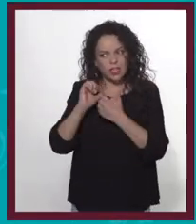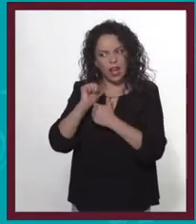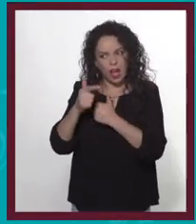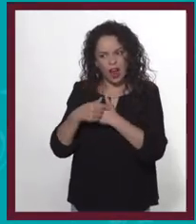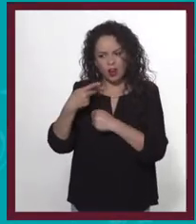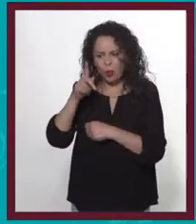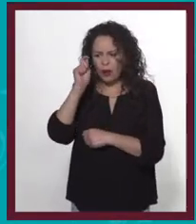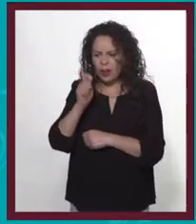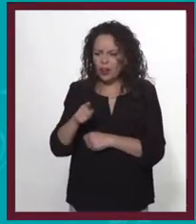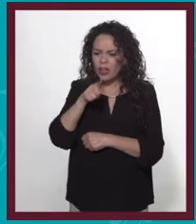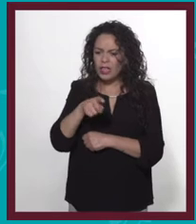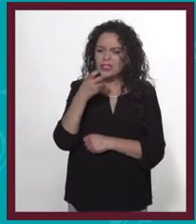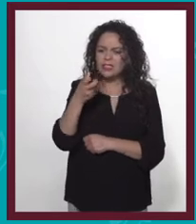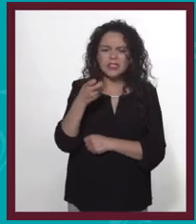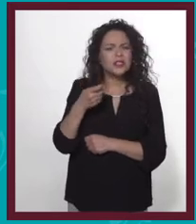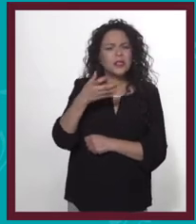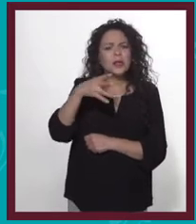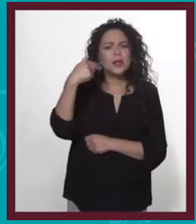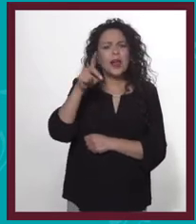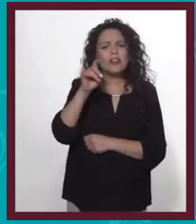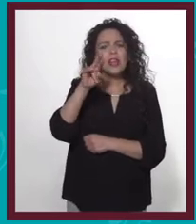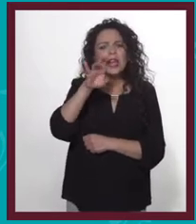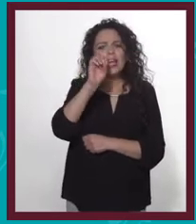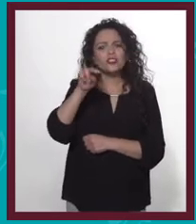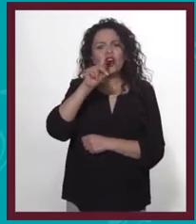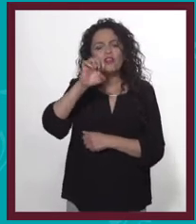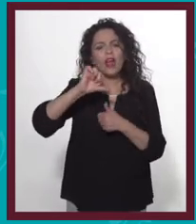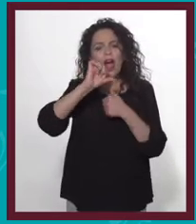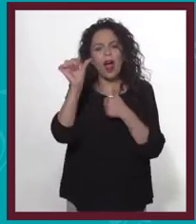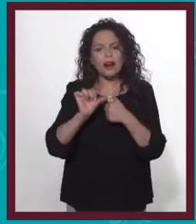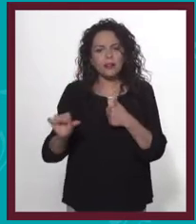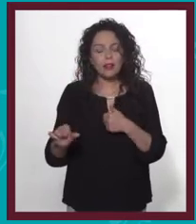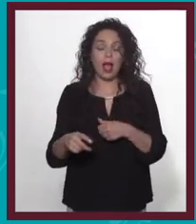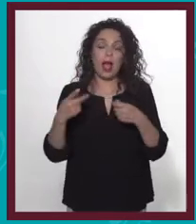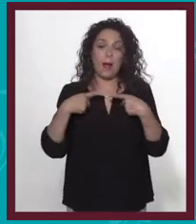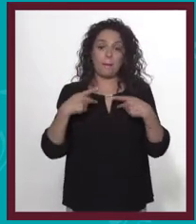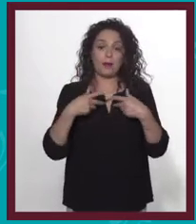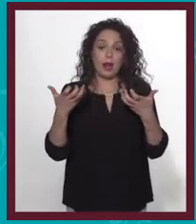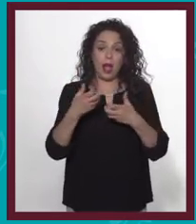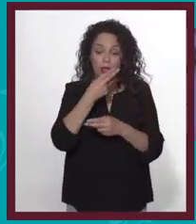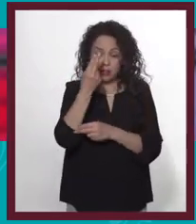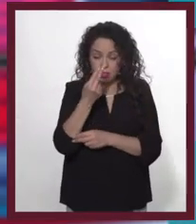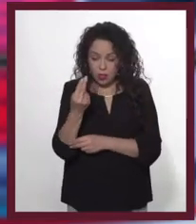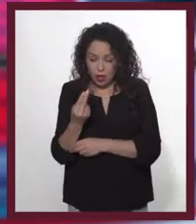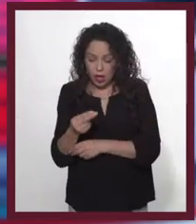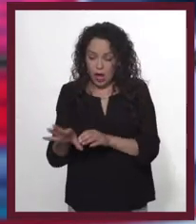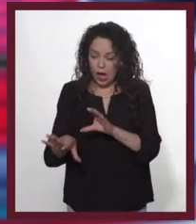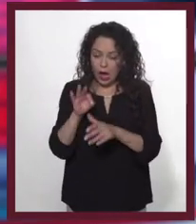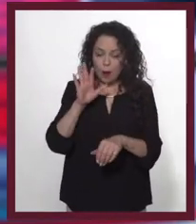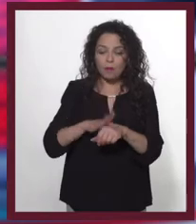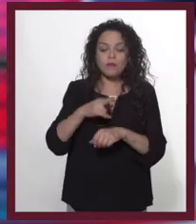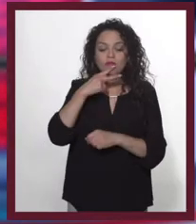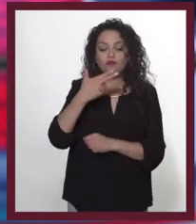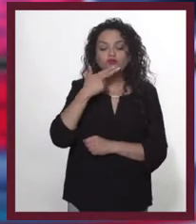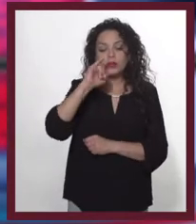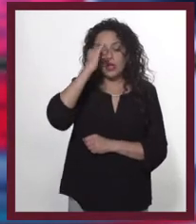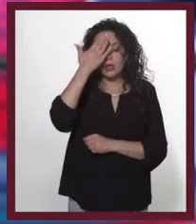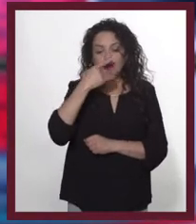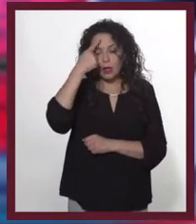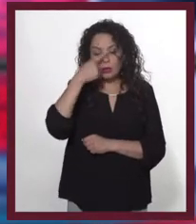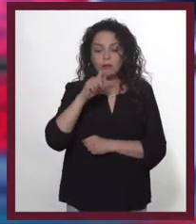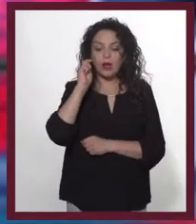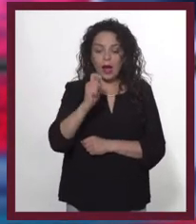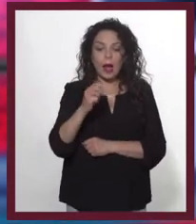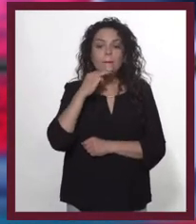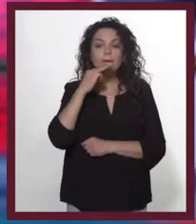oficio, pero... ¿Qué es eso de la dirección de arte? Es cuando diseñadores gráficos encuentran la mejor manera de utilizar